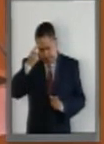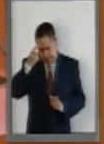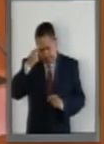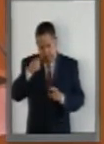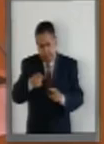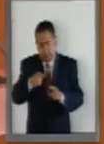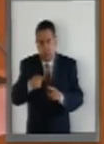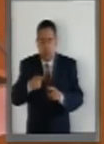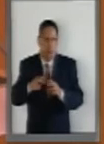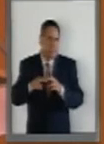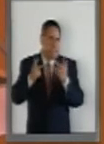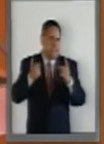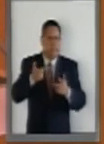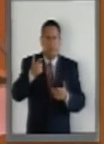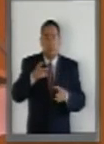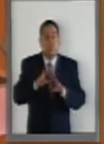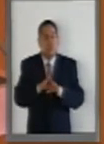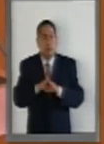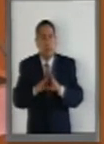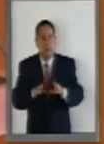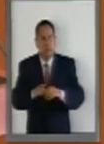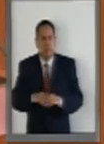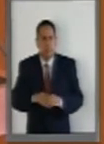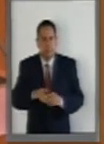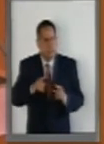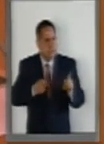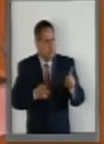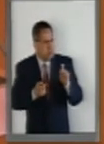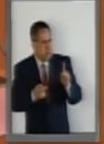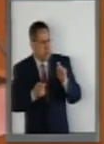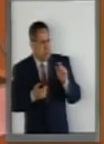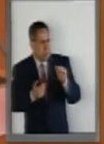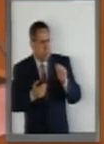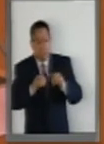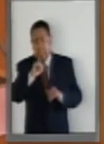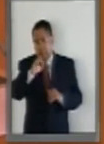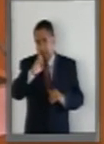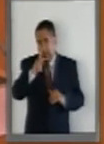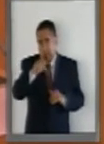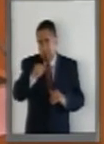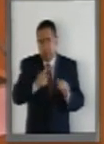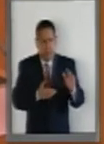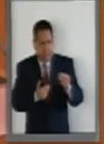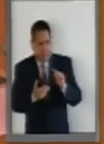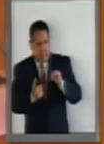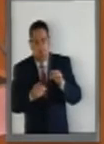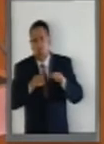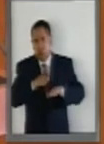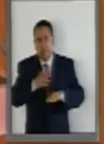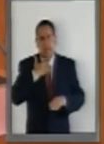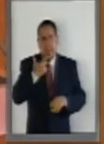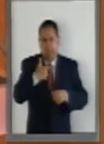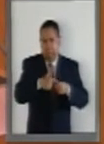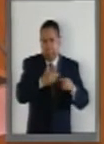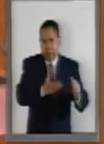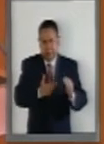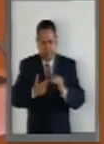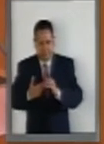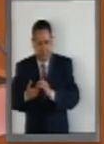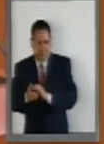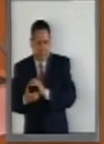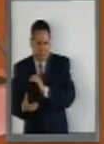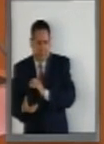récord en materia de recaudación por IEPS, vinculado a la gasolina. Estamos